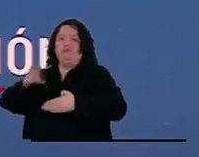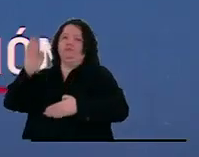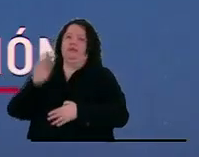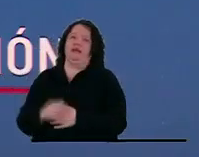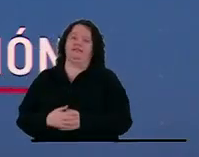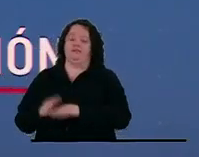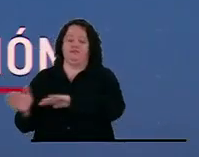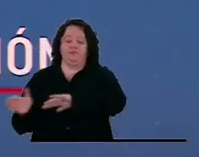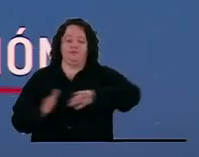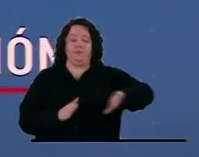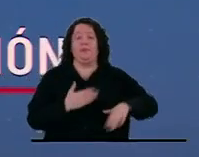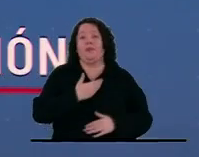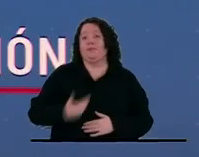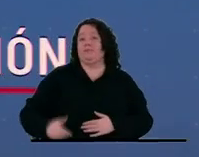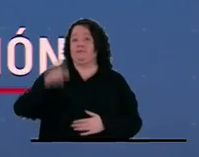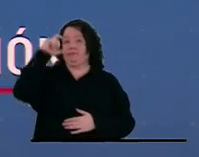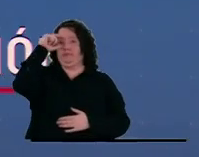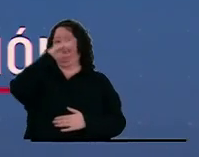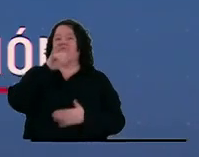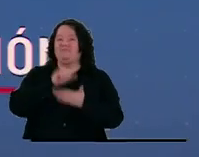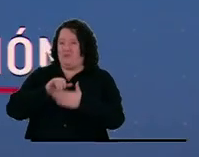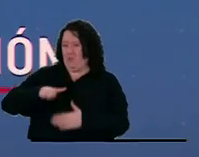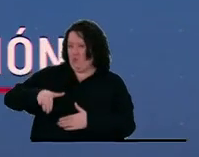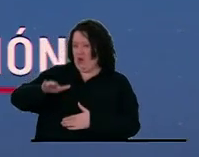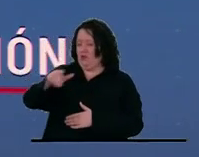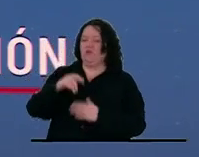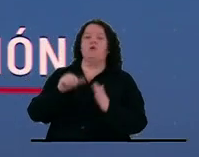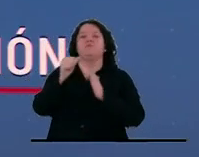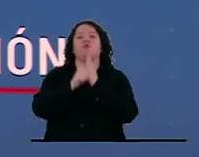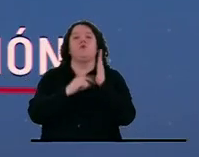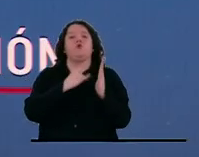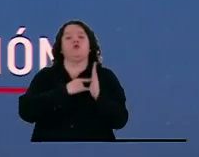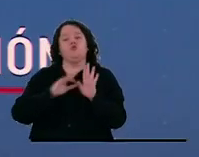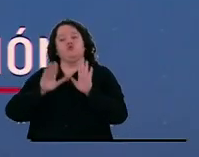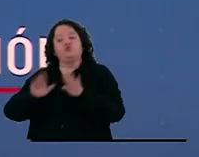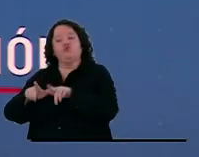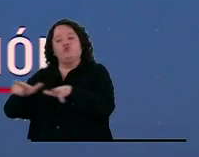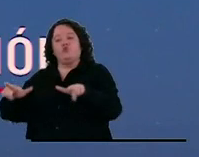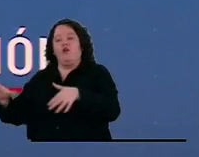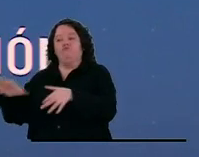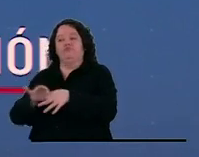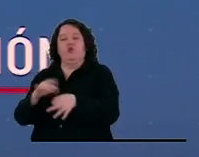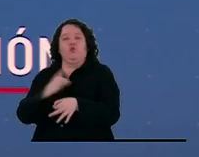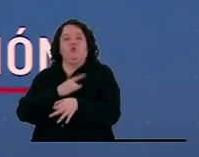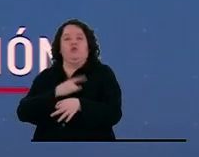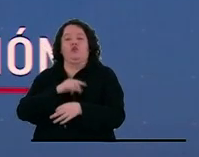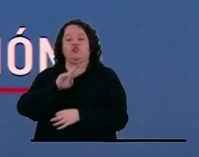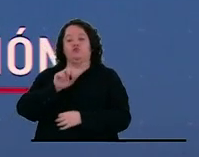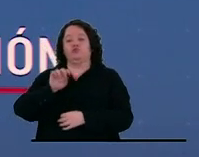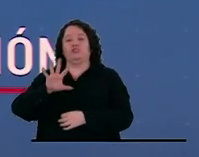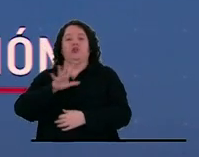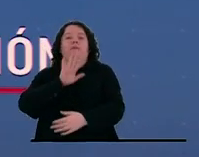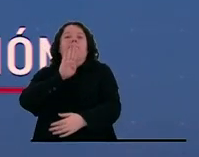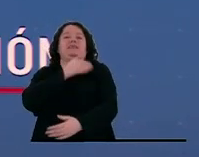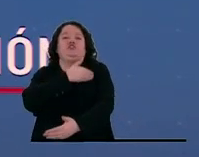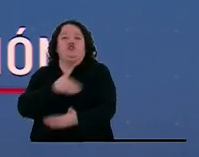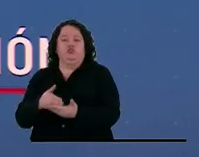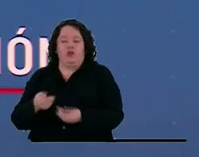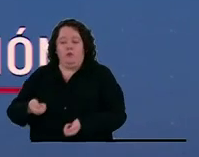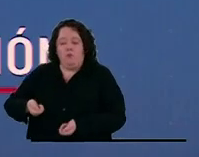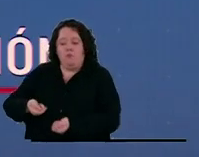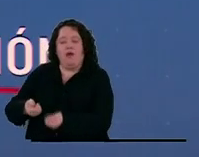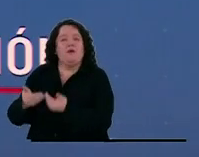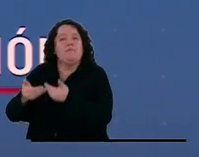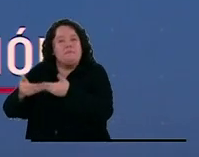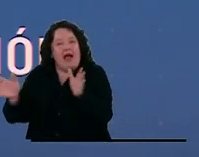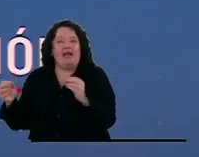El presidente Gustavo Petro lanzó en Buenaventura el programa Universidad en tu Territorio, que compromete 2.5 billones de pesos para aumentar los